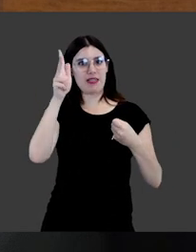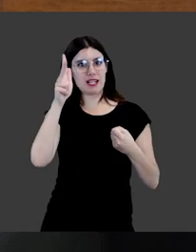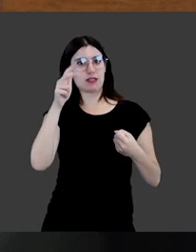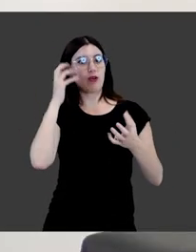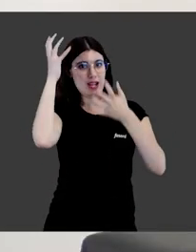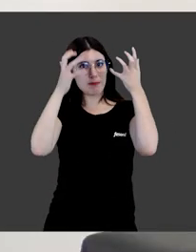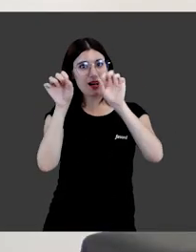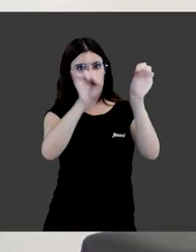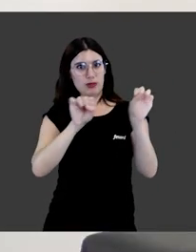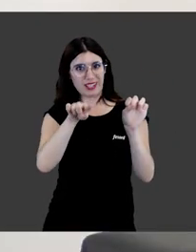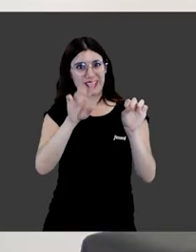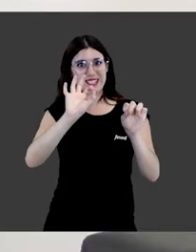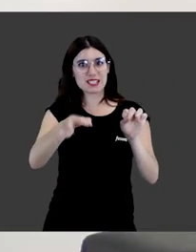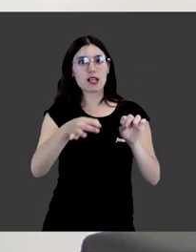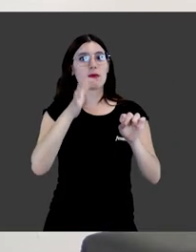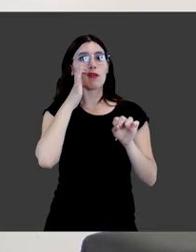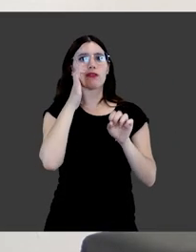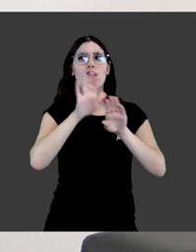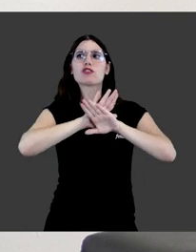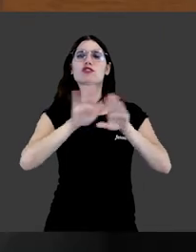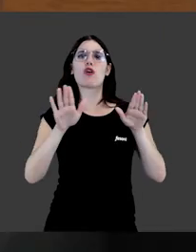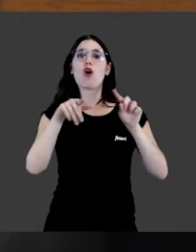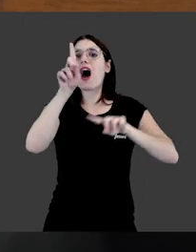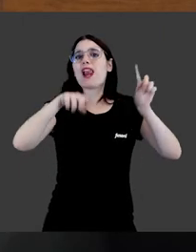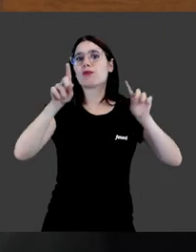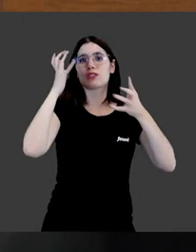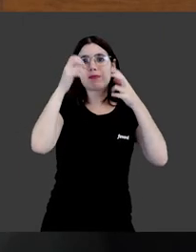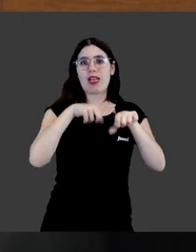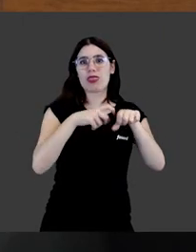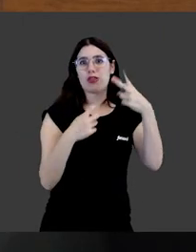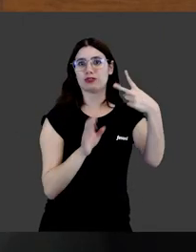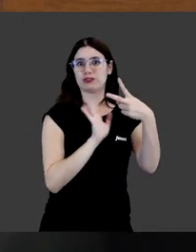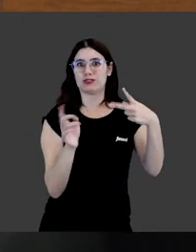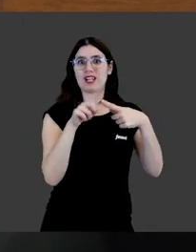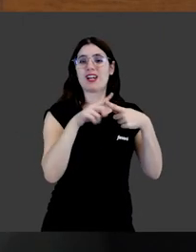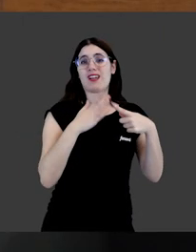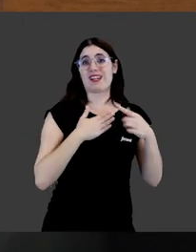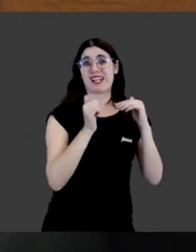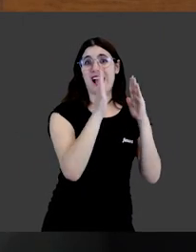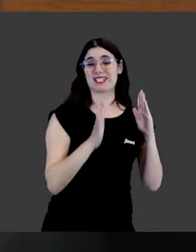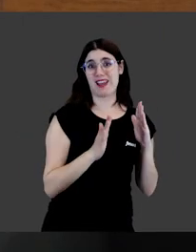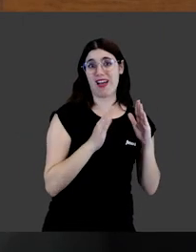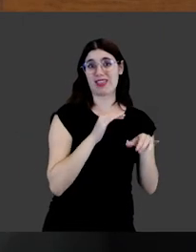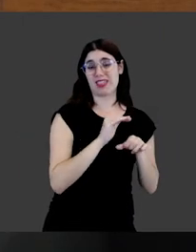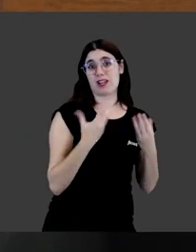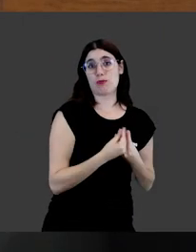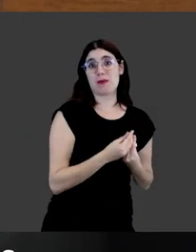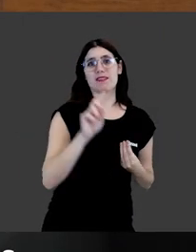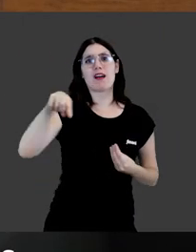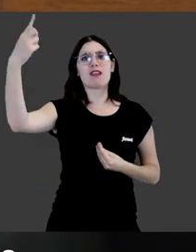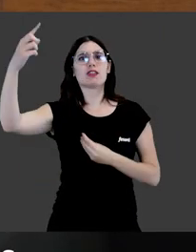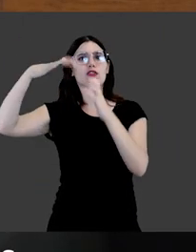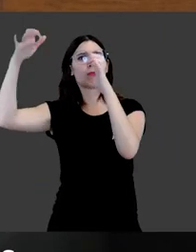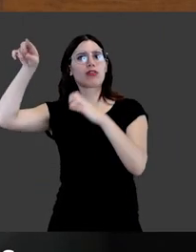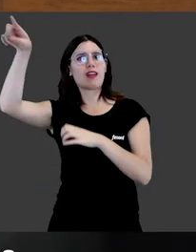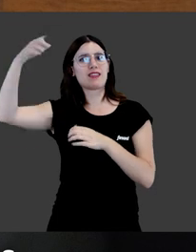derechos de los animales y proteger su bienestar, pero únicamente se aplica a dos tipos de animales, los animales de compañía y los animales silvestres